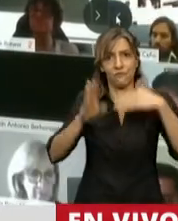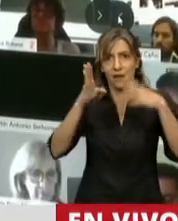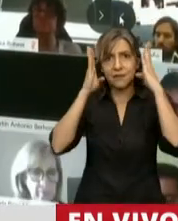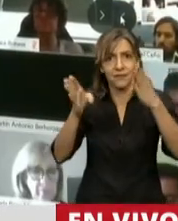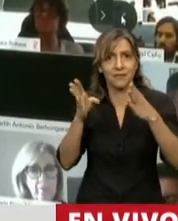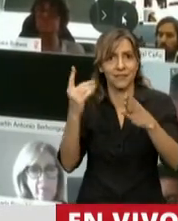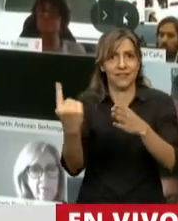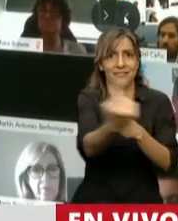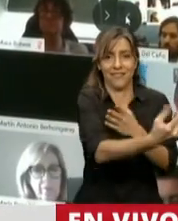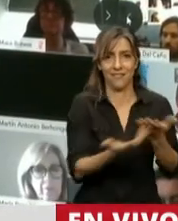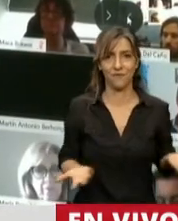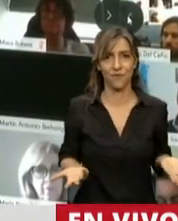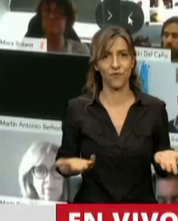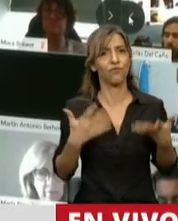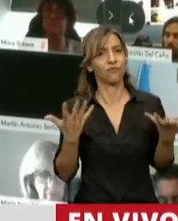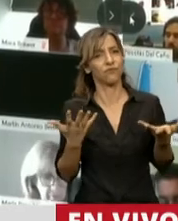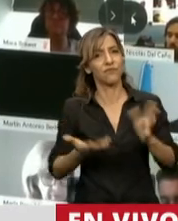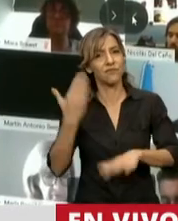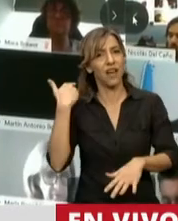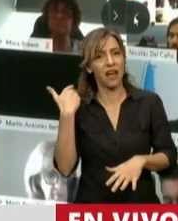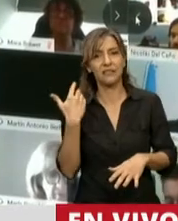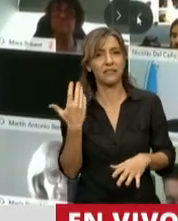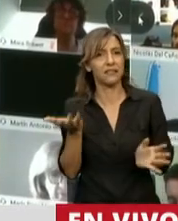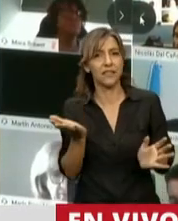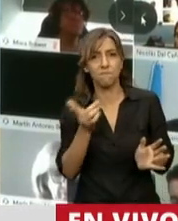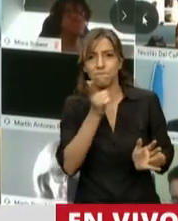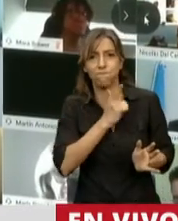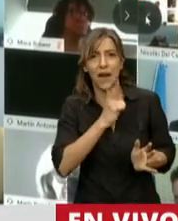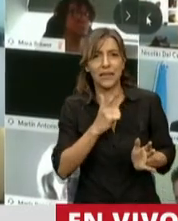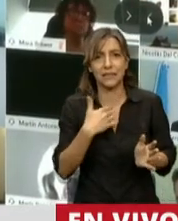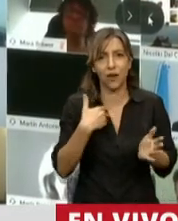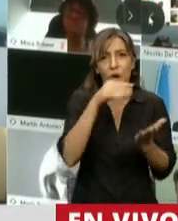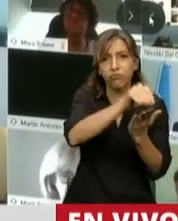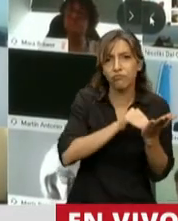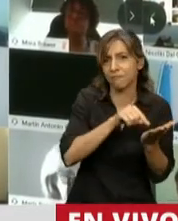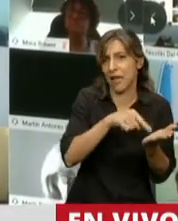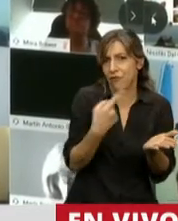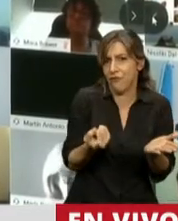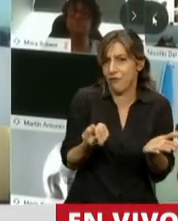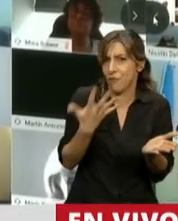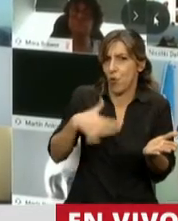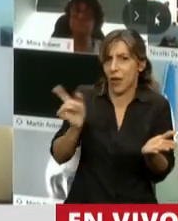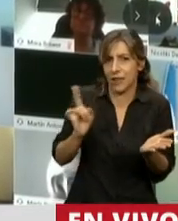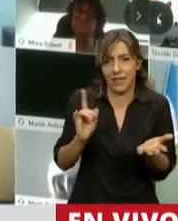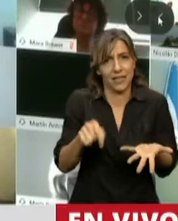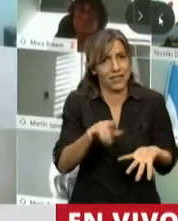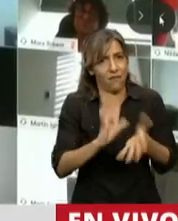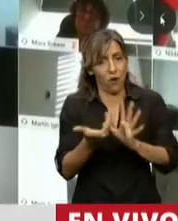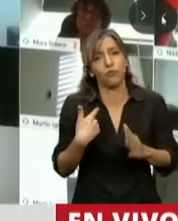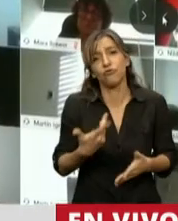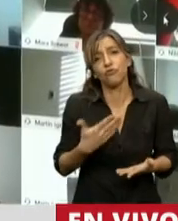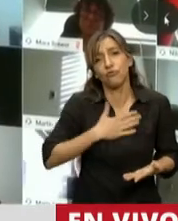no entendía de qué se estaba tratando esta reasignación de partida. Así que yo celebro que se haya descartado